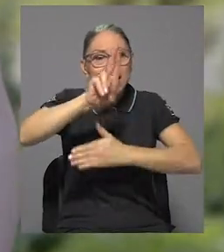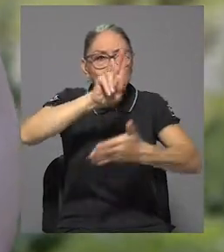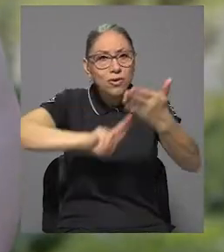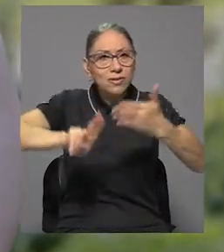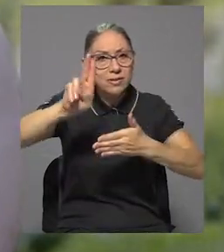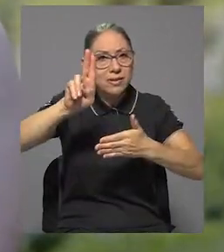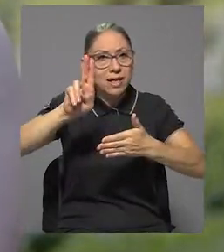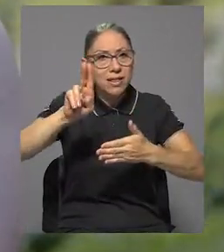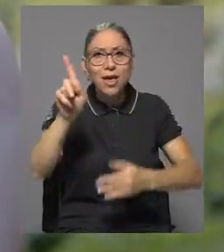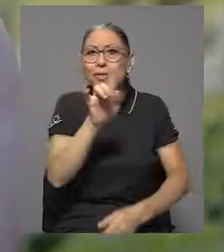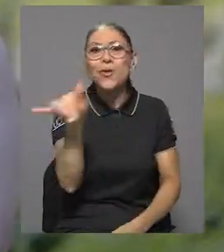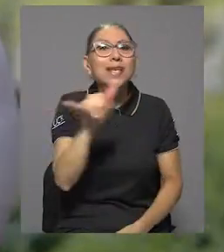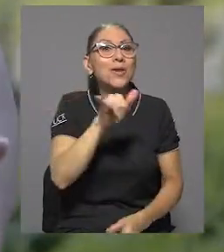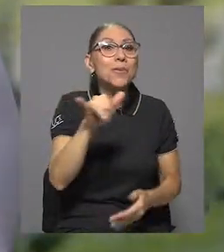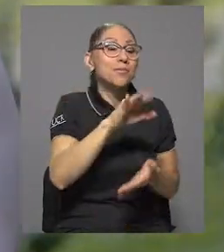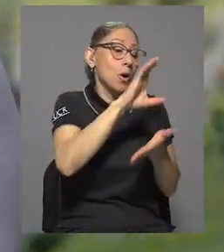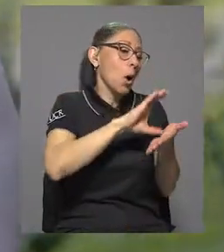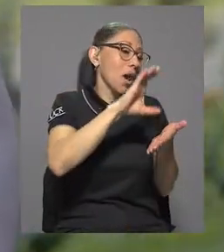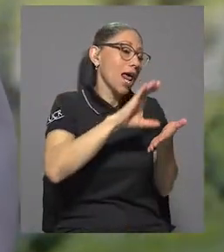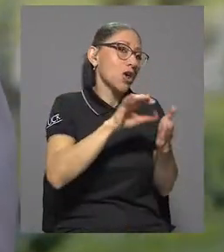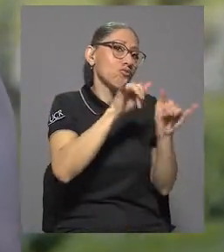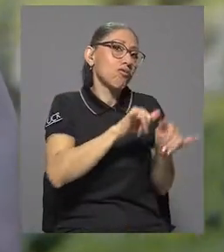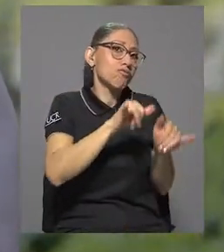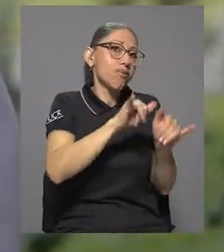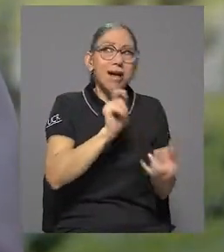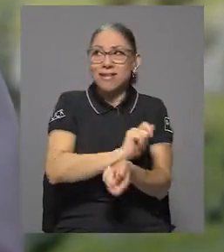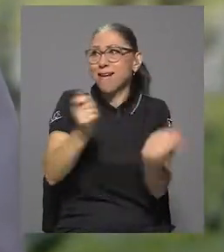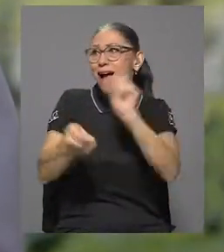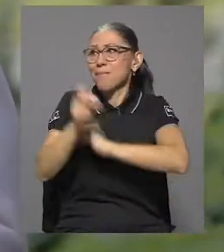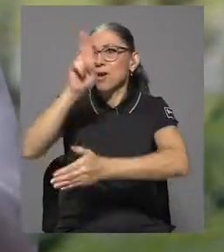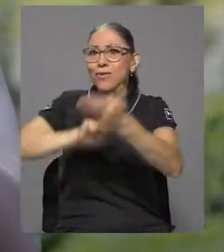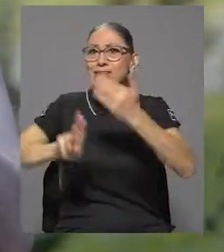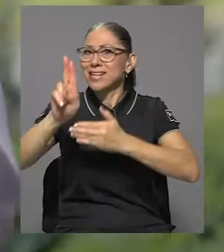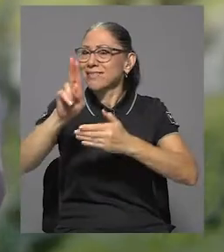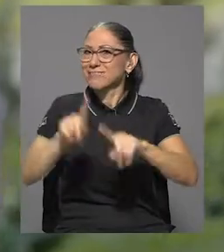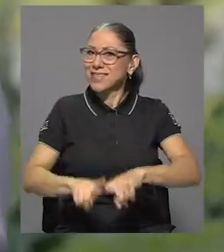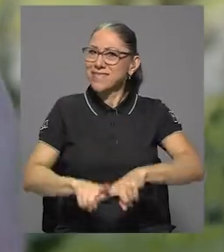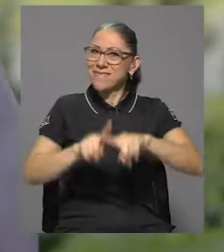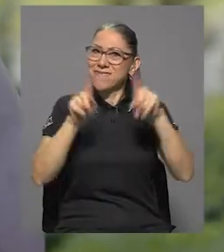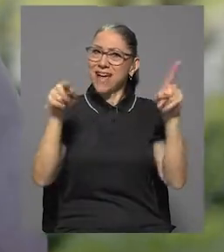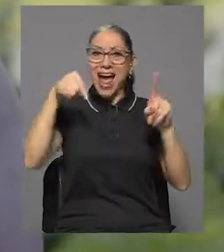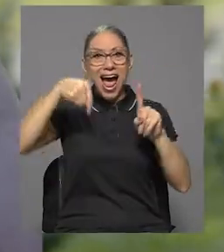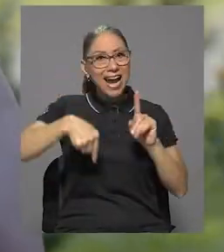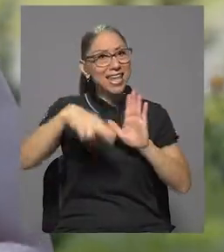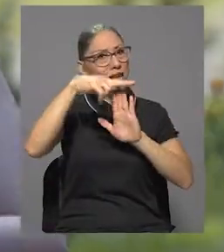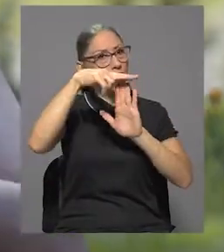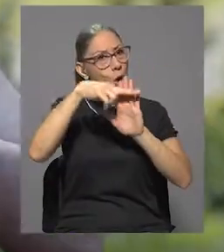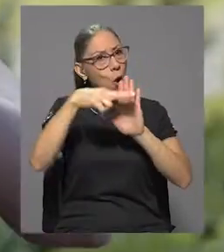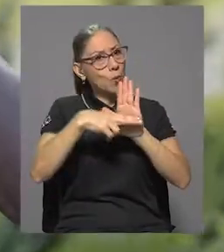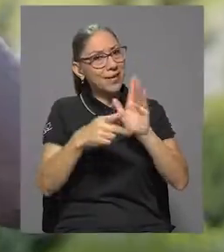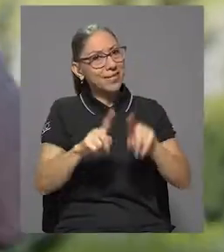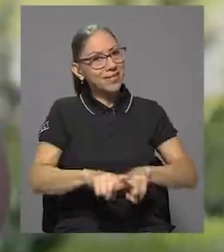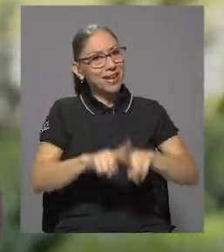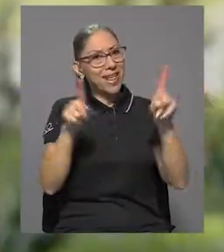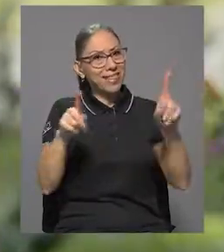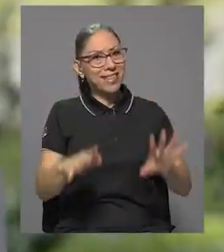entrar a la universidad. Ya no es lo mismo del colegio, no. Aquí las normas son diferentes,